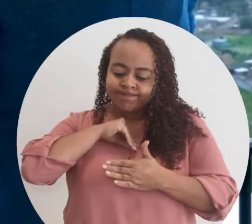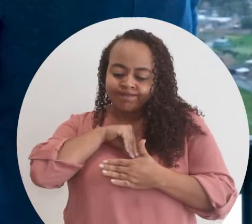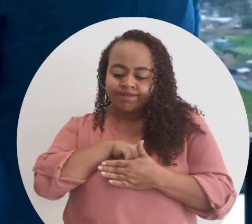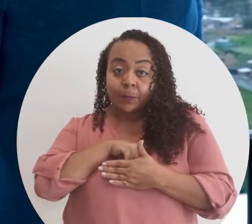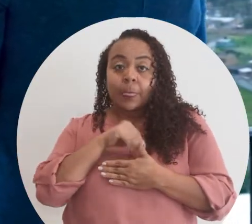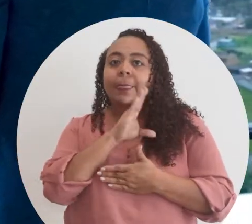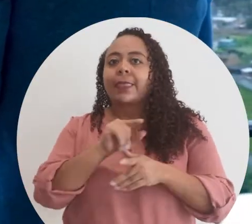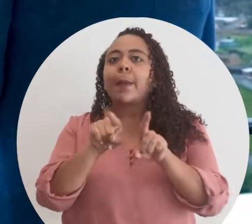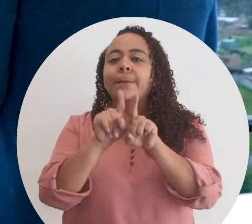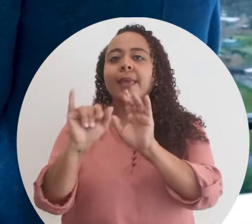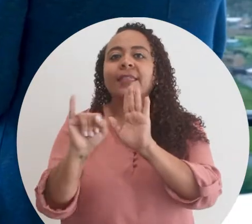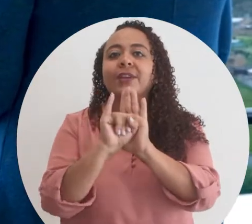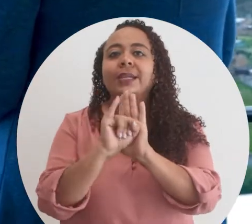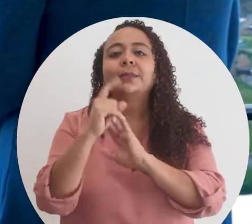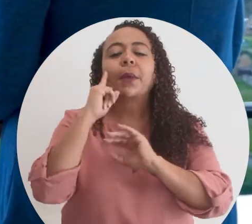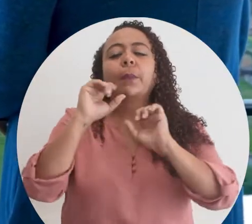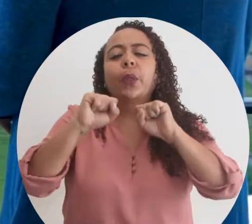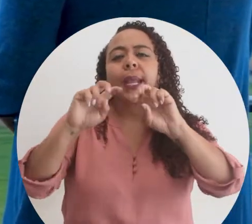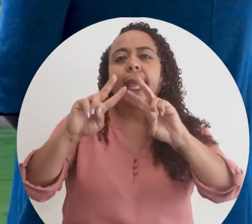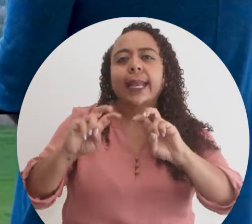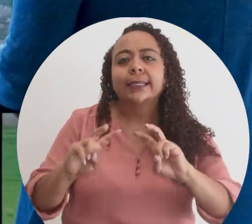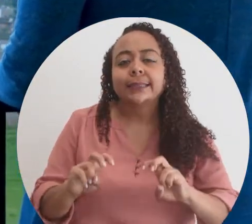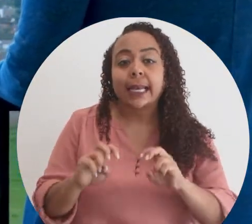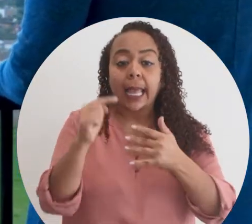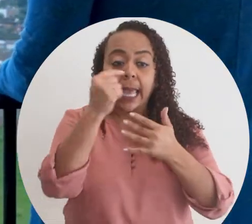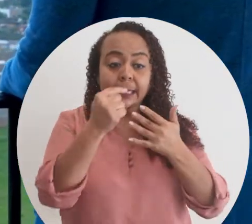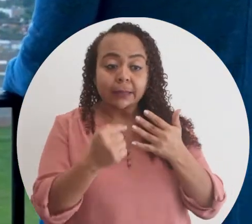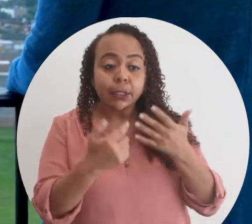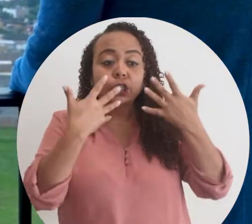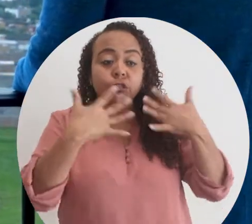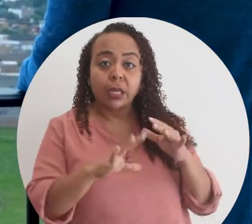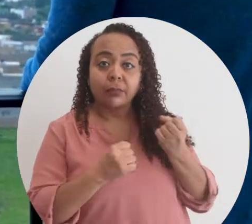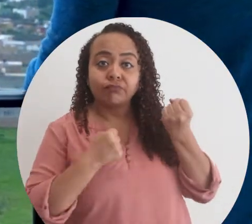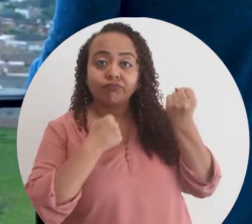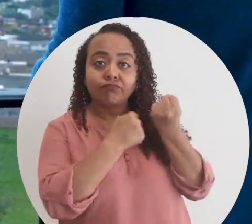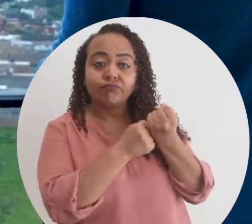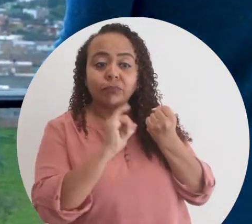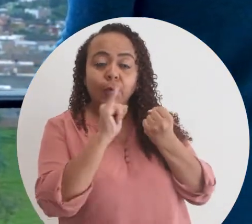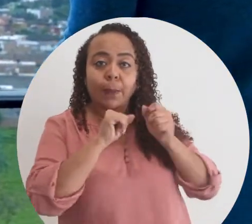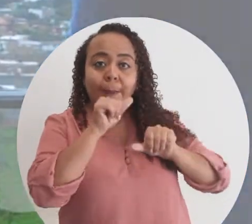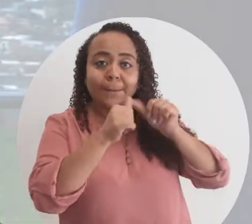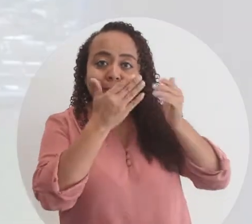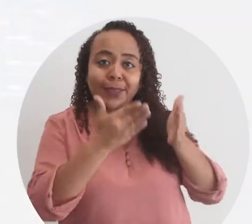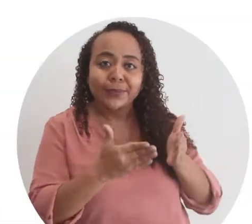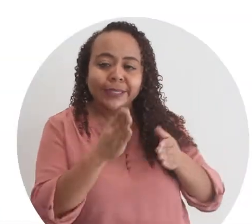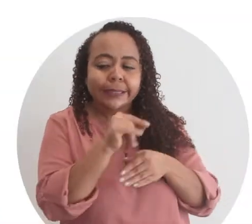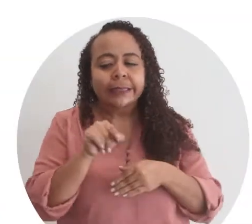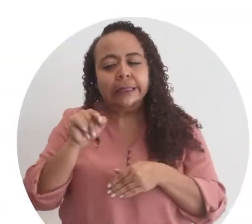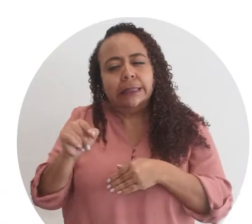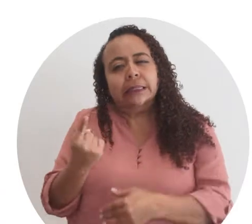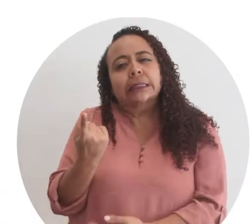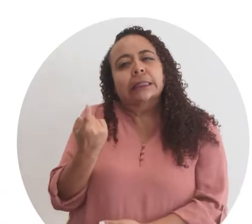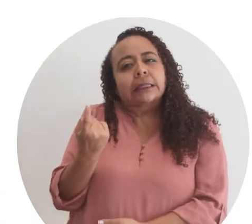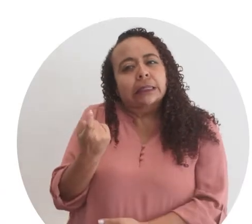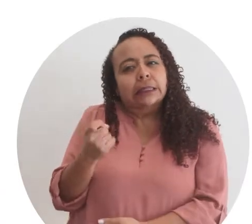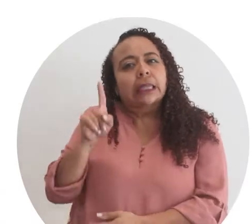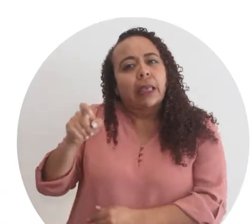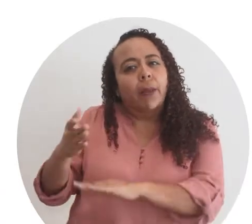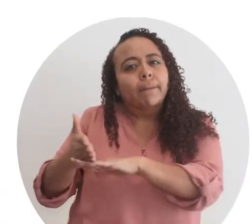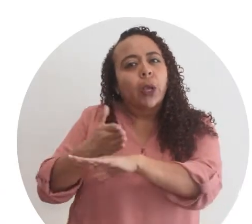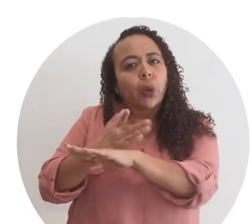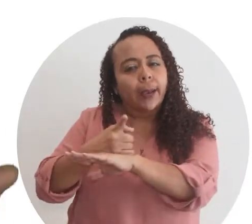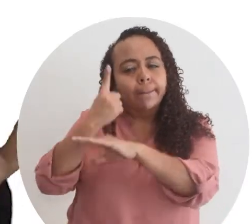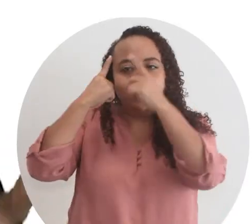interiorizarlas e identificarlas para poder analizar qué aspectos ya han fortalecido como emprendedoras y qué otros